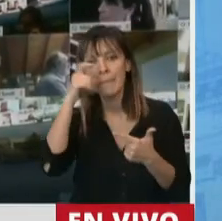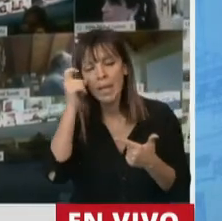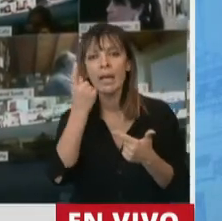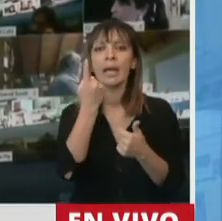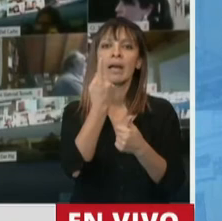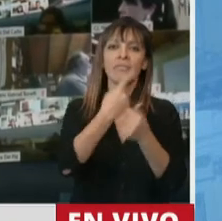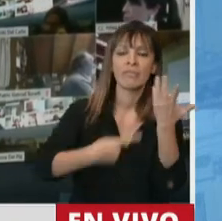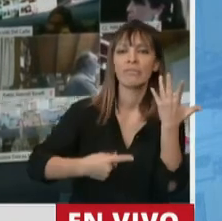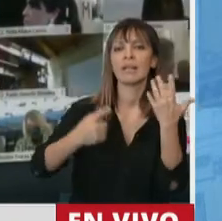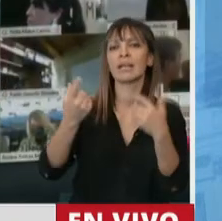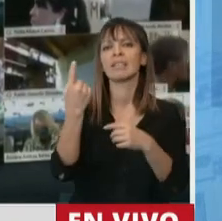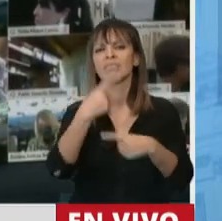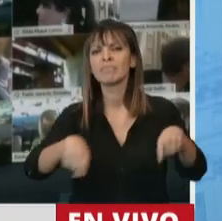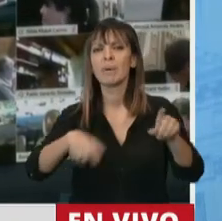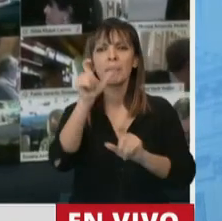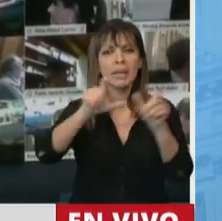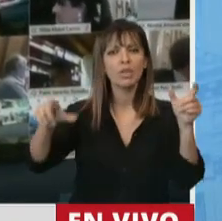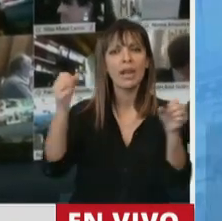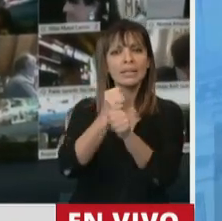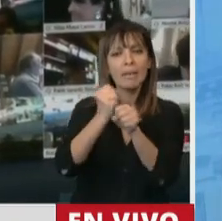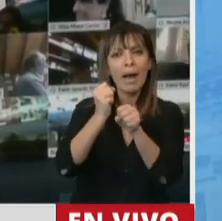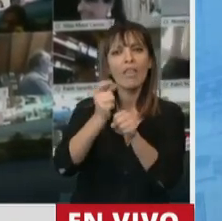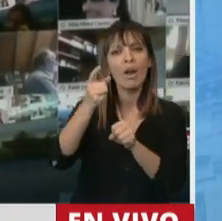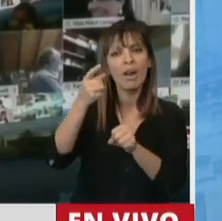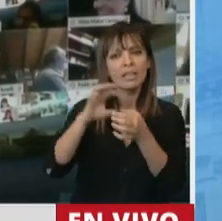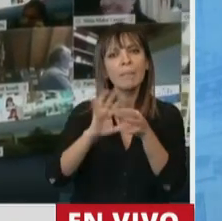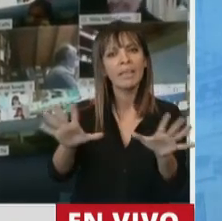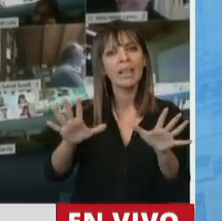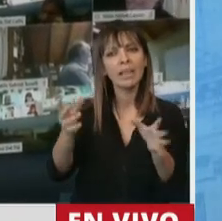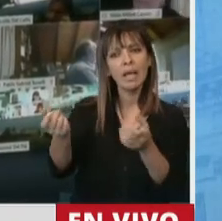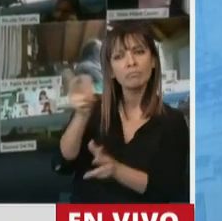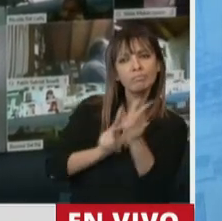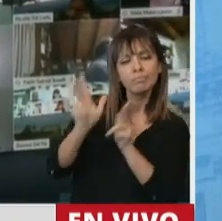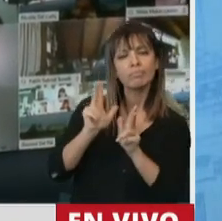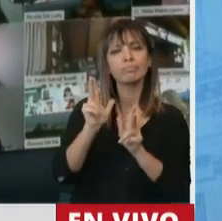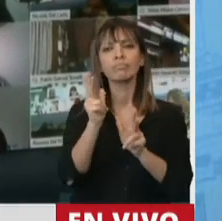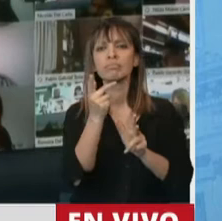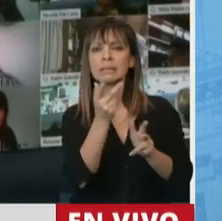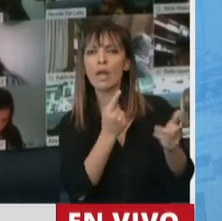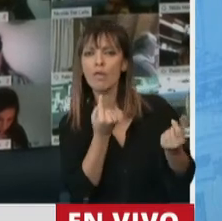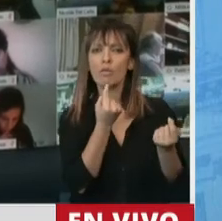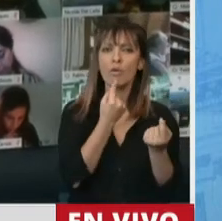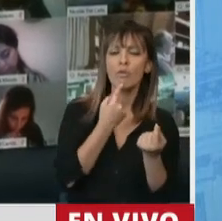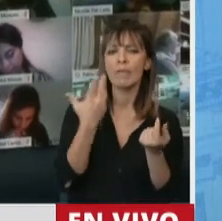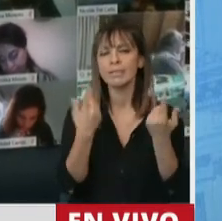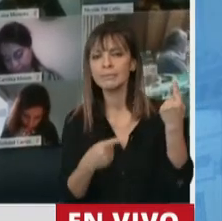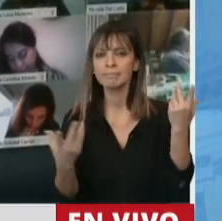diferentes sindicatos independientes que vinieron y nos trajeron sus preocupaciones, sus incertidumbres y demás.